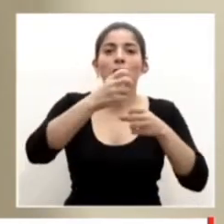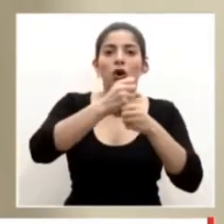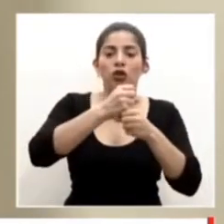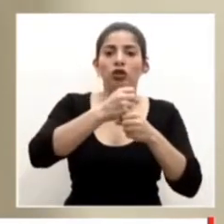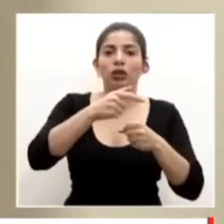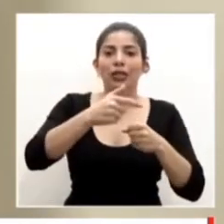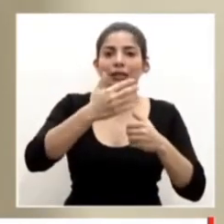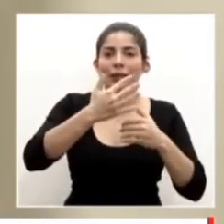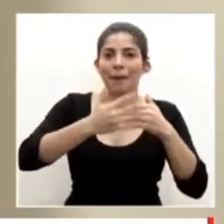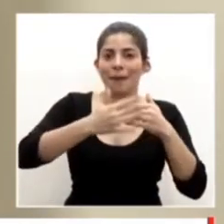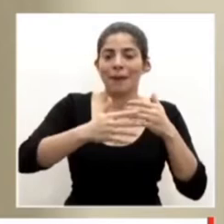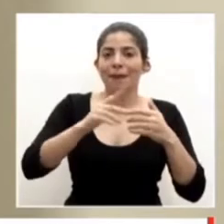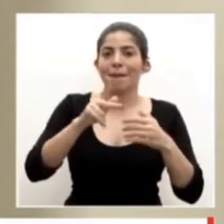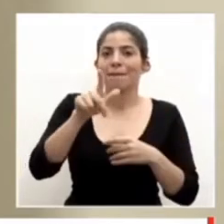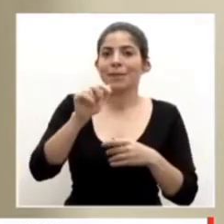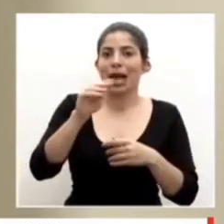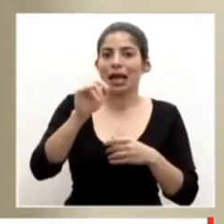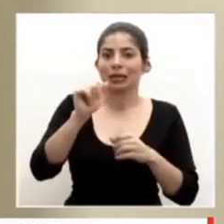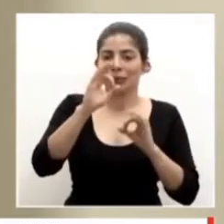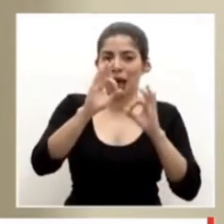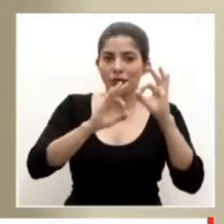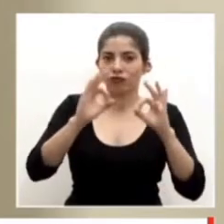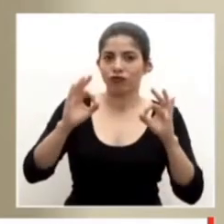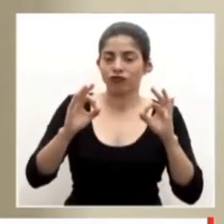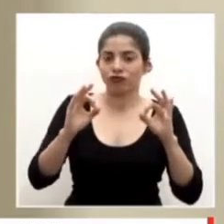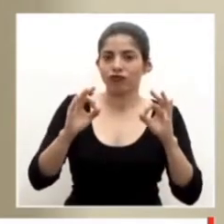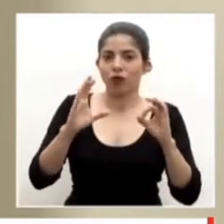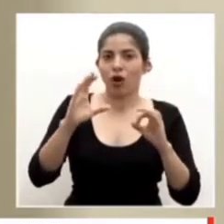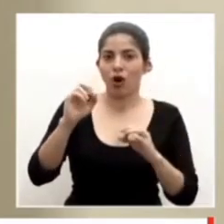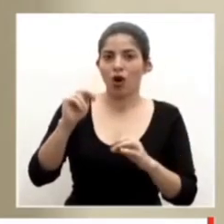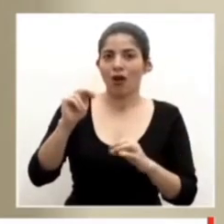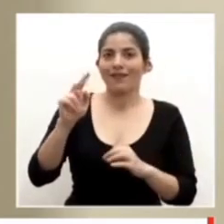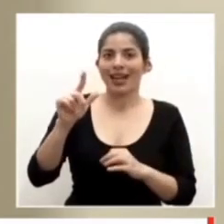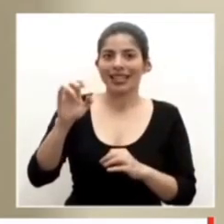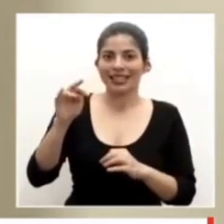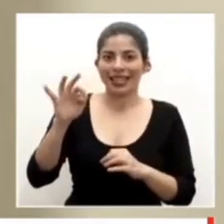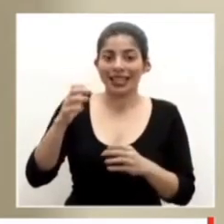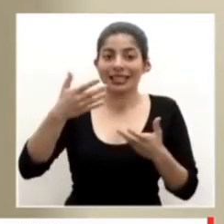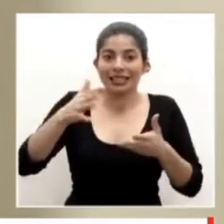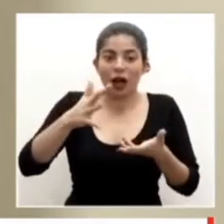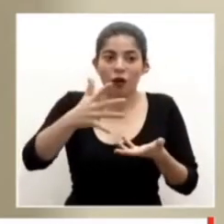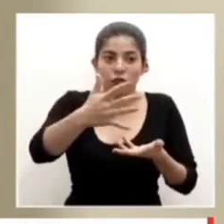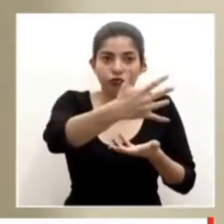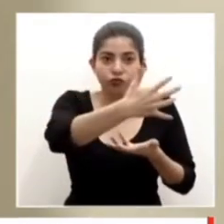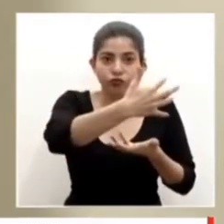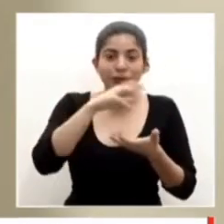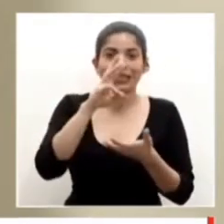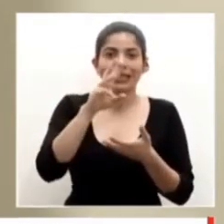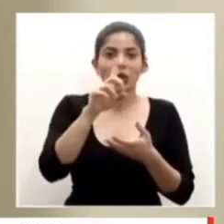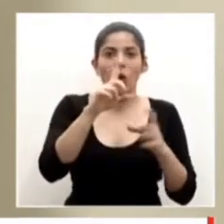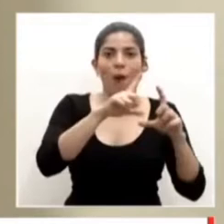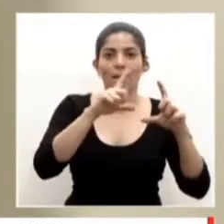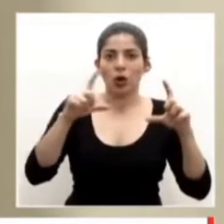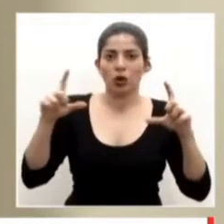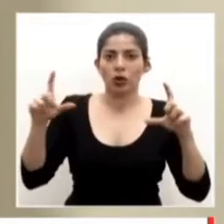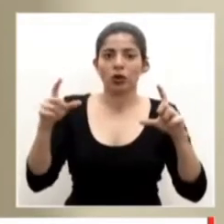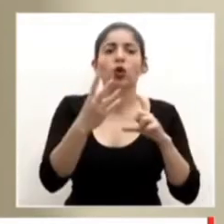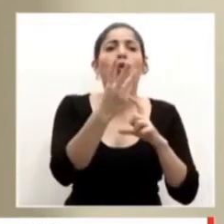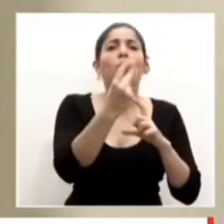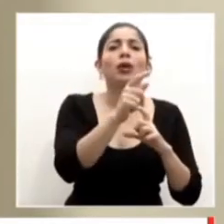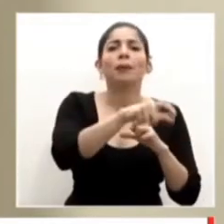convalesciente que se han tomado de 25